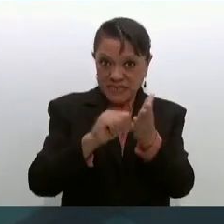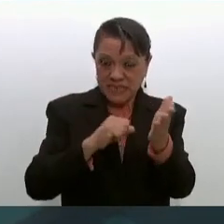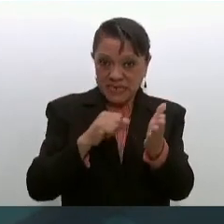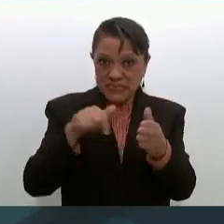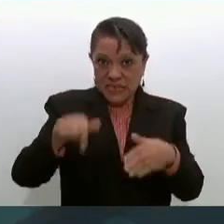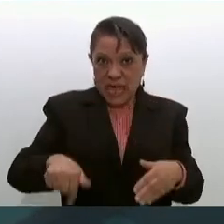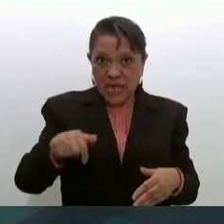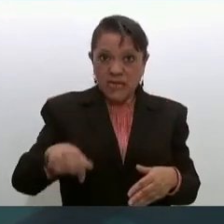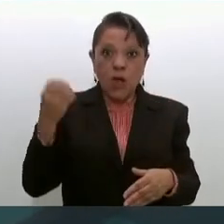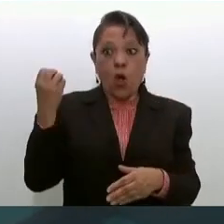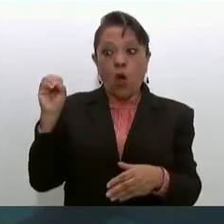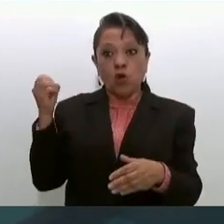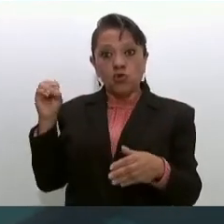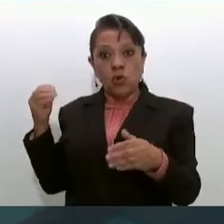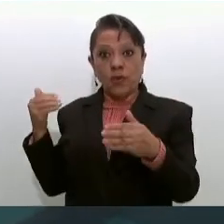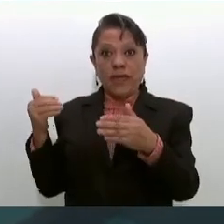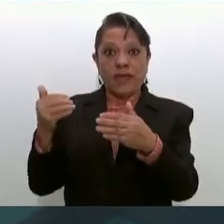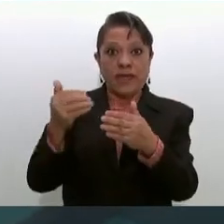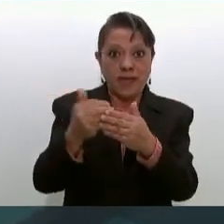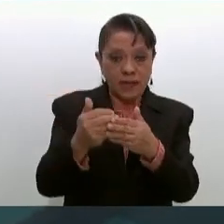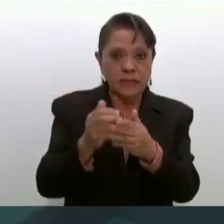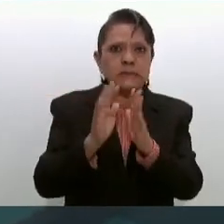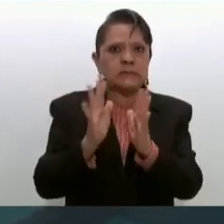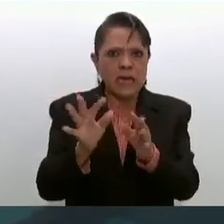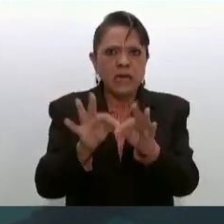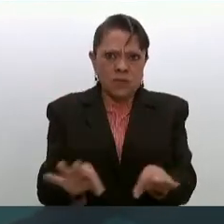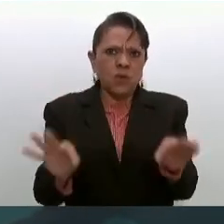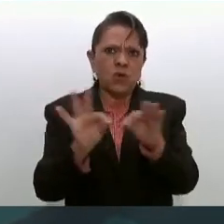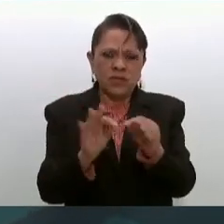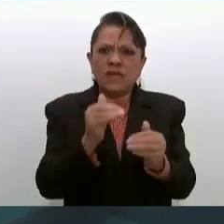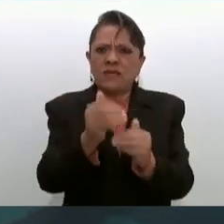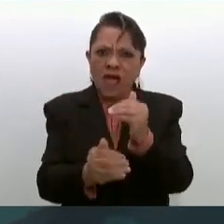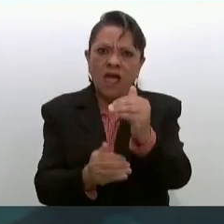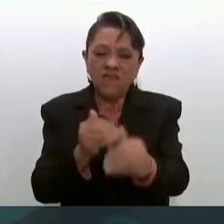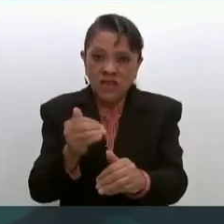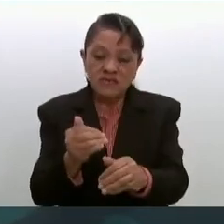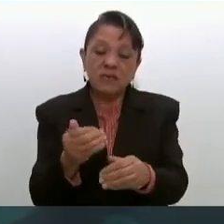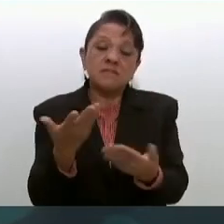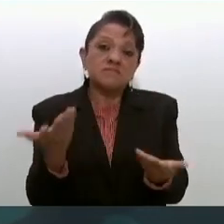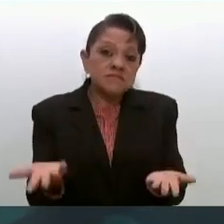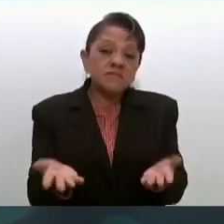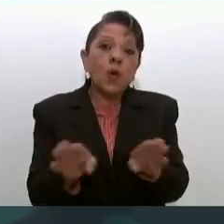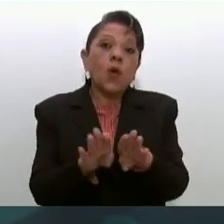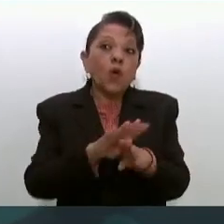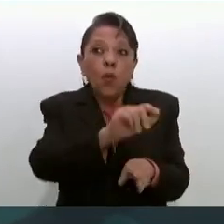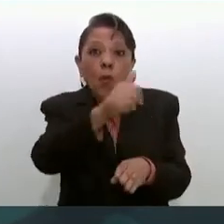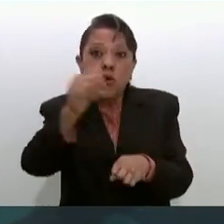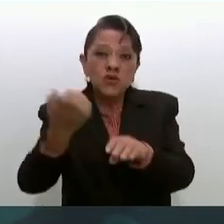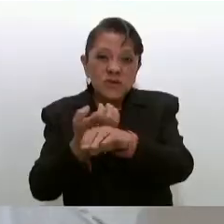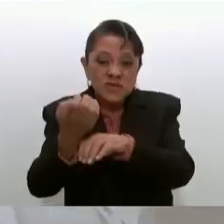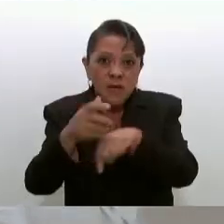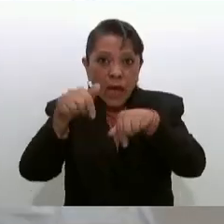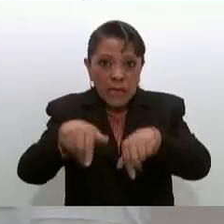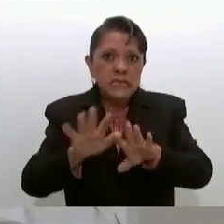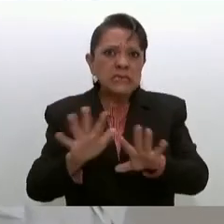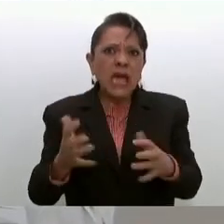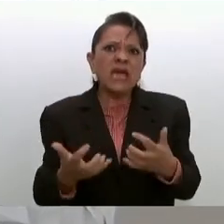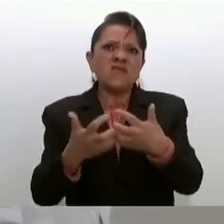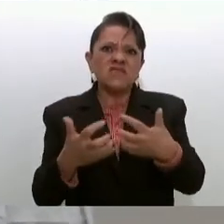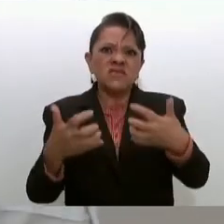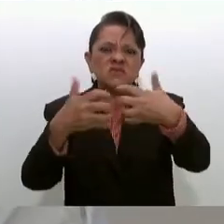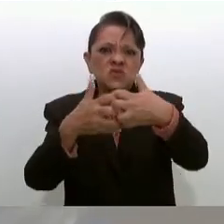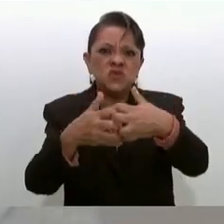de octubre a la fecha, hemos avanzado de manera importante en la parte de infraestructura, como lo hemos hecho en otros estados, en donde lo que se